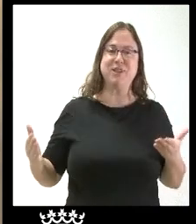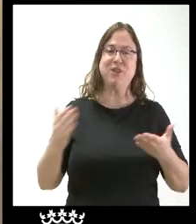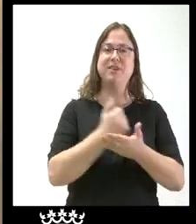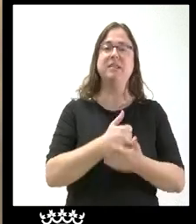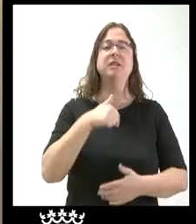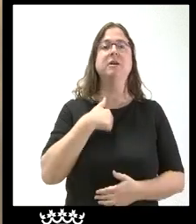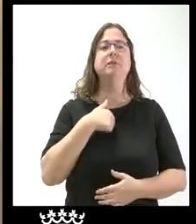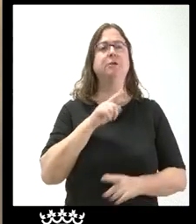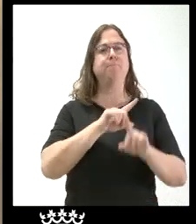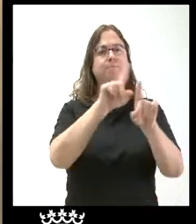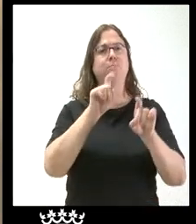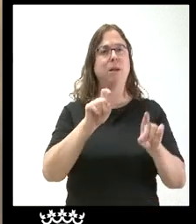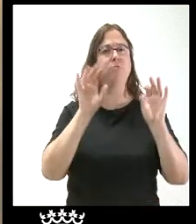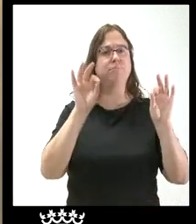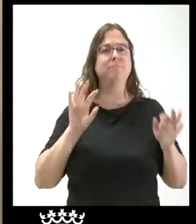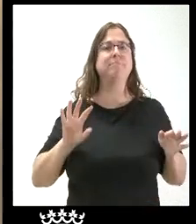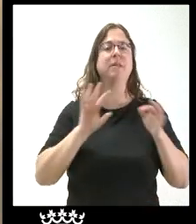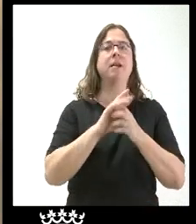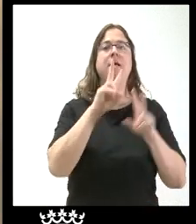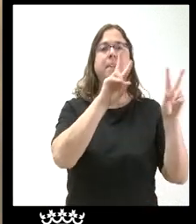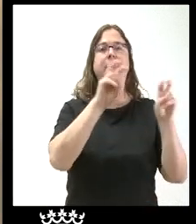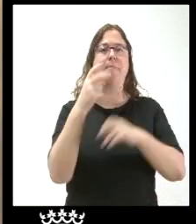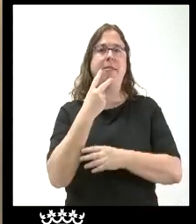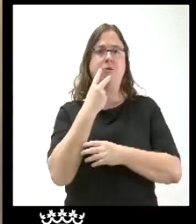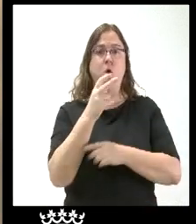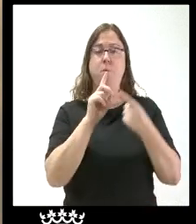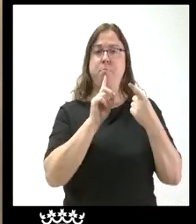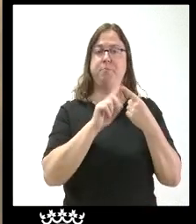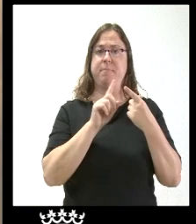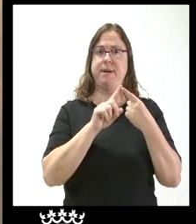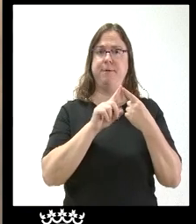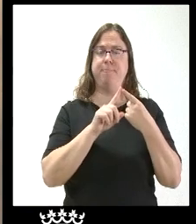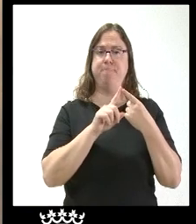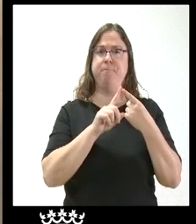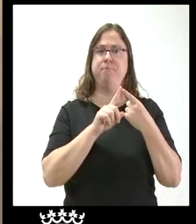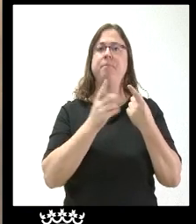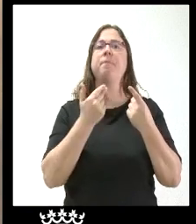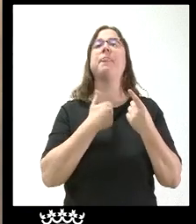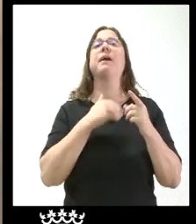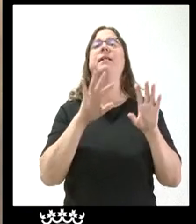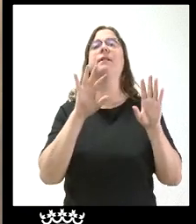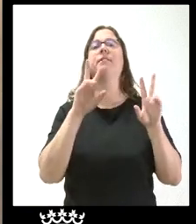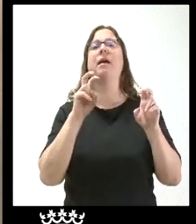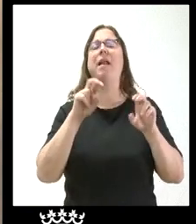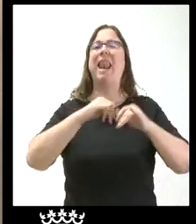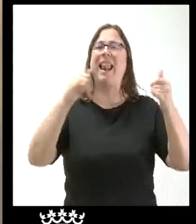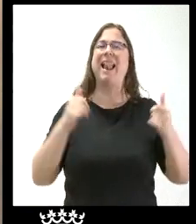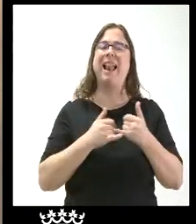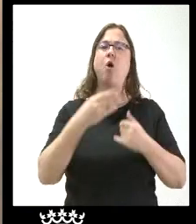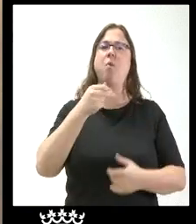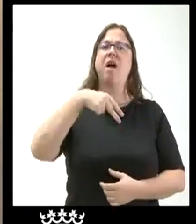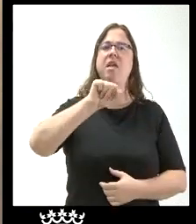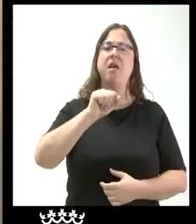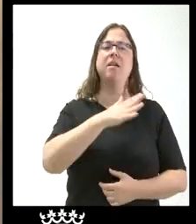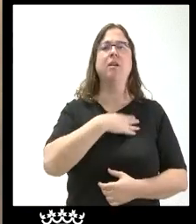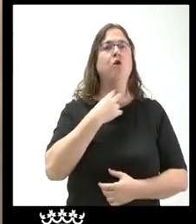Yo tengo preguntas con respecto a dos temas. El primero es el lago de La Baña y me gustaría que el portavoz de la Junta de Castilla